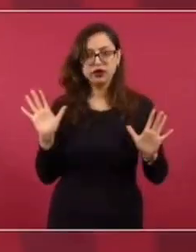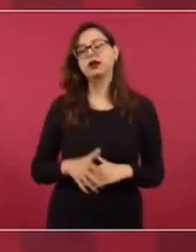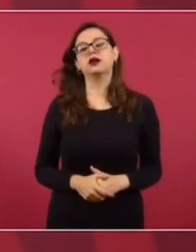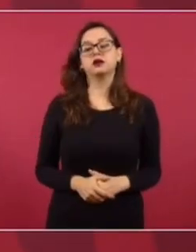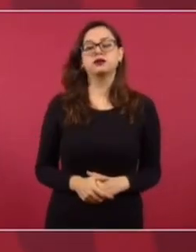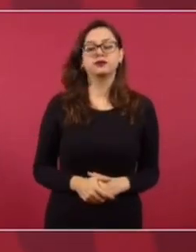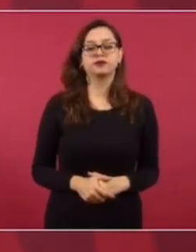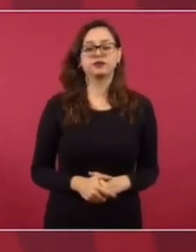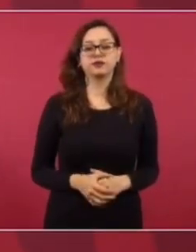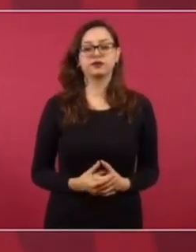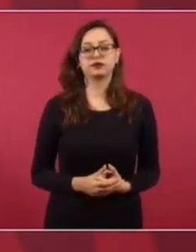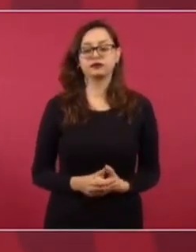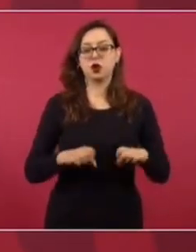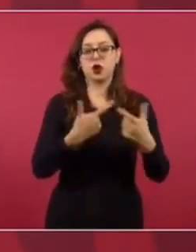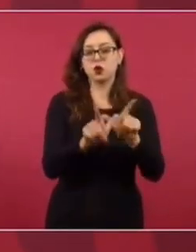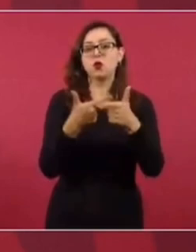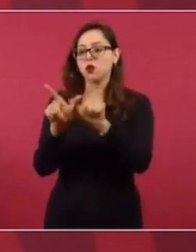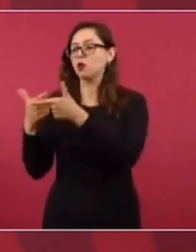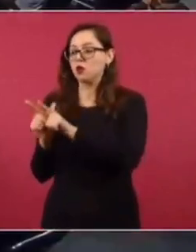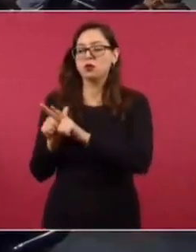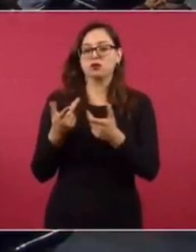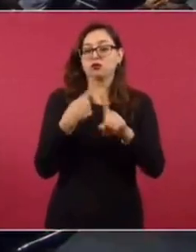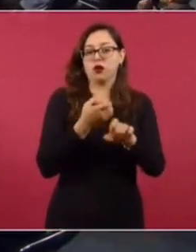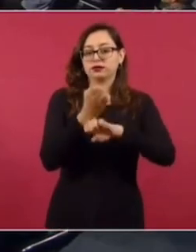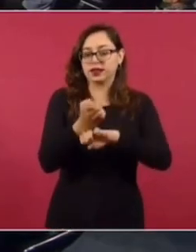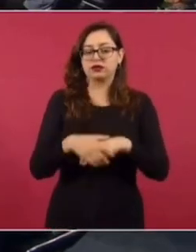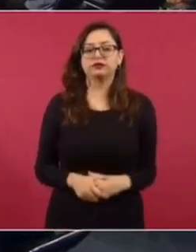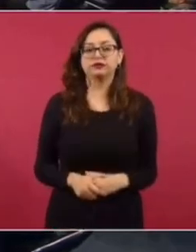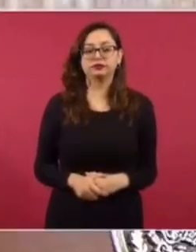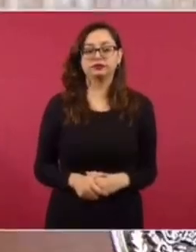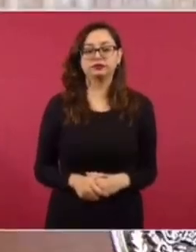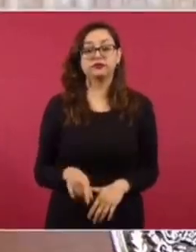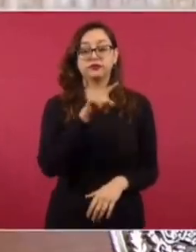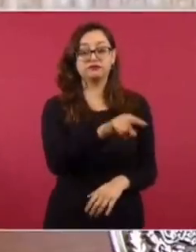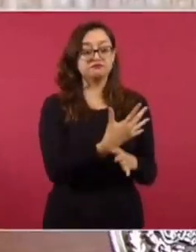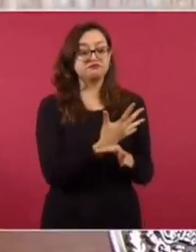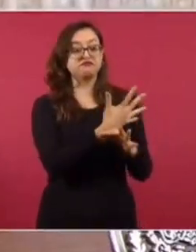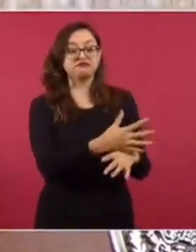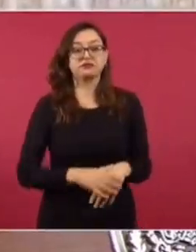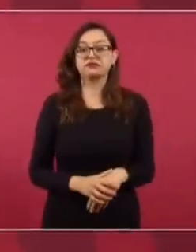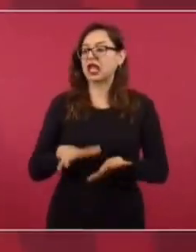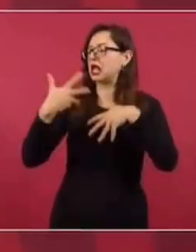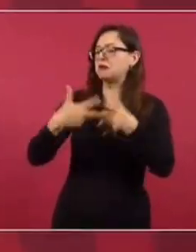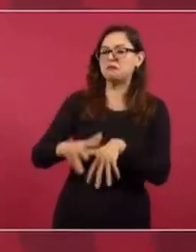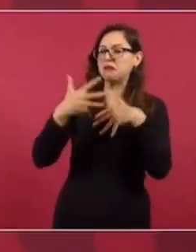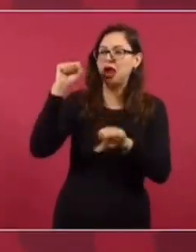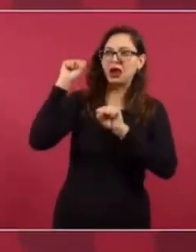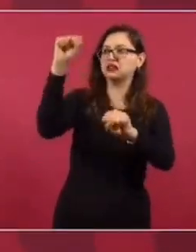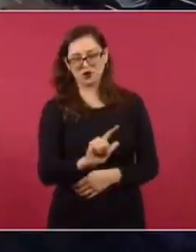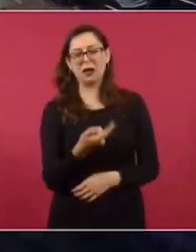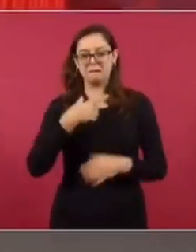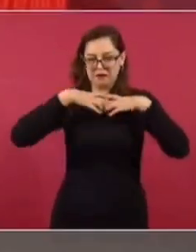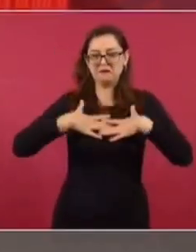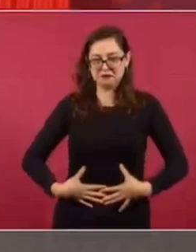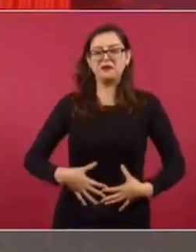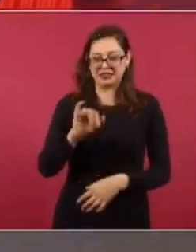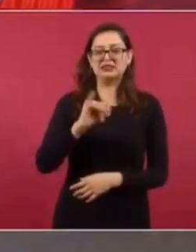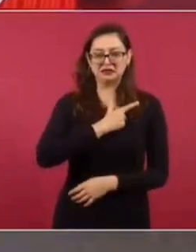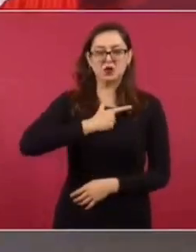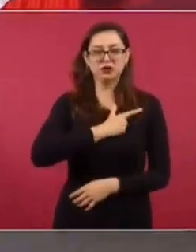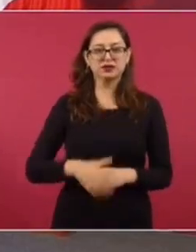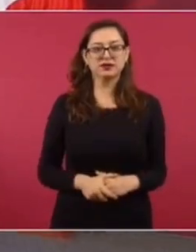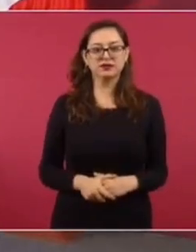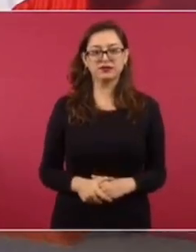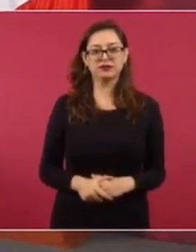contingentes por el Estado. Decía un crítico, es que no es una marcha, es un desfile. Sí, hombre, es un desfile. No es